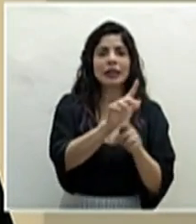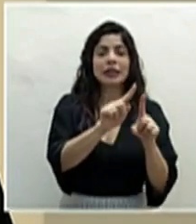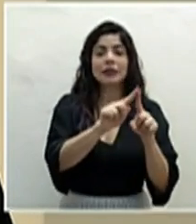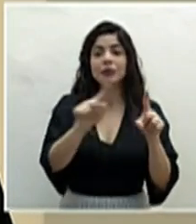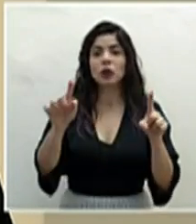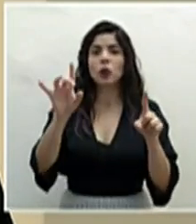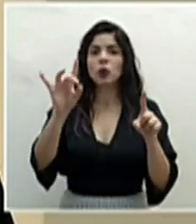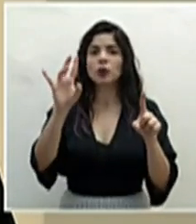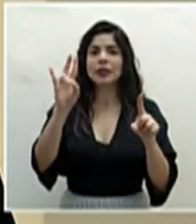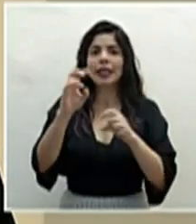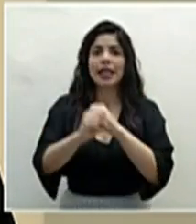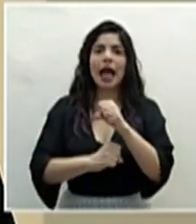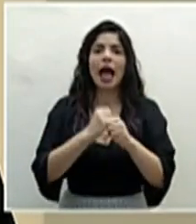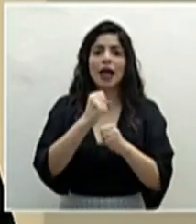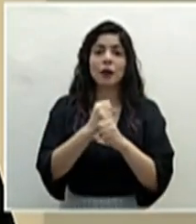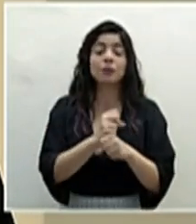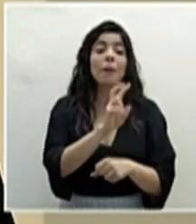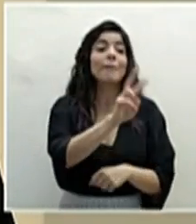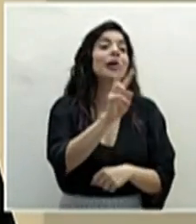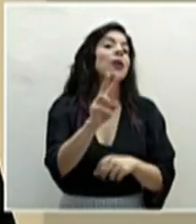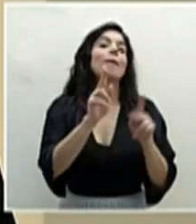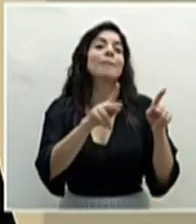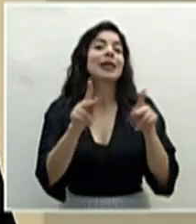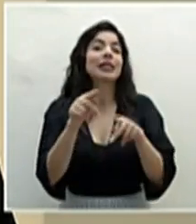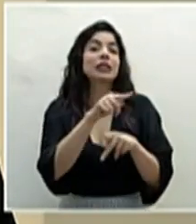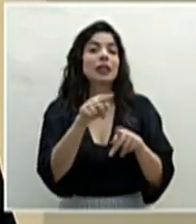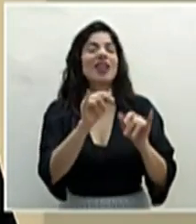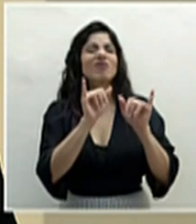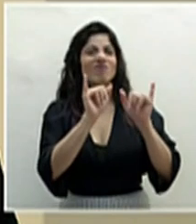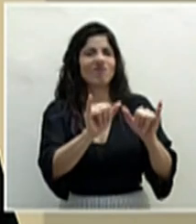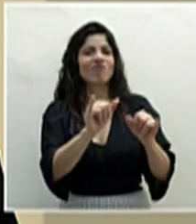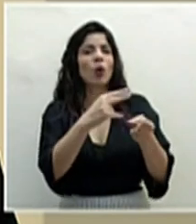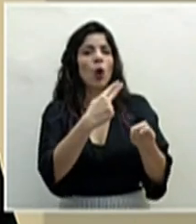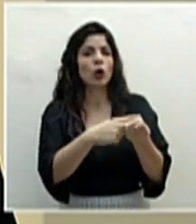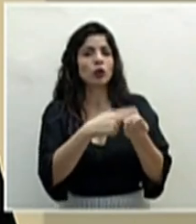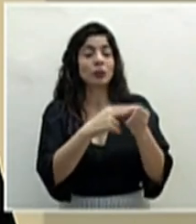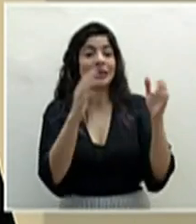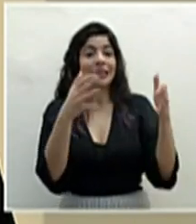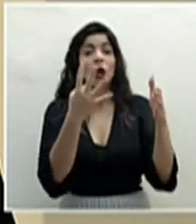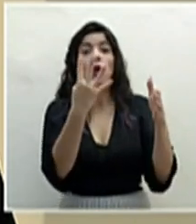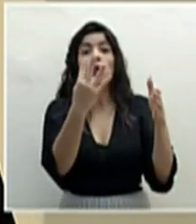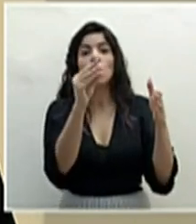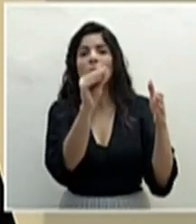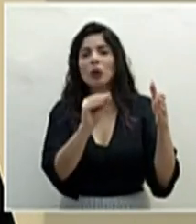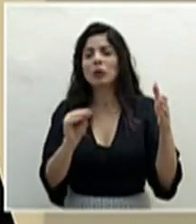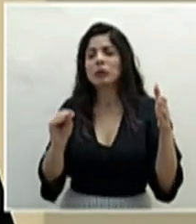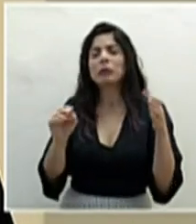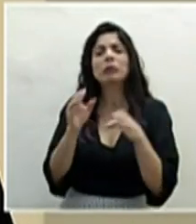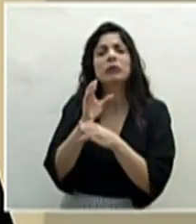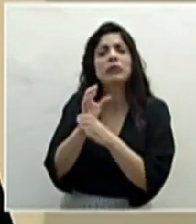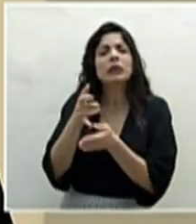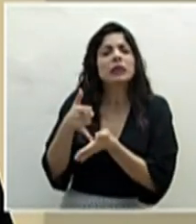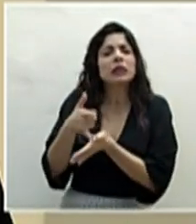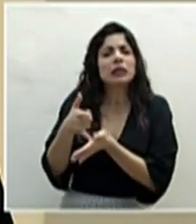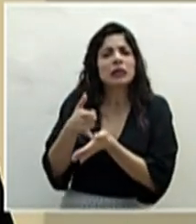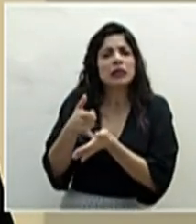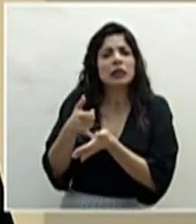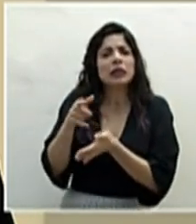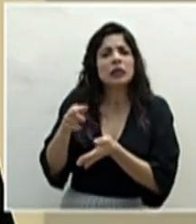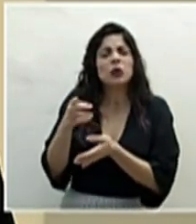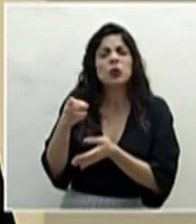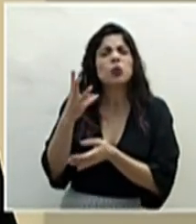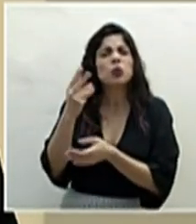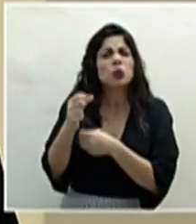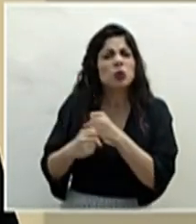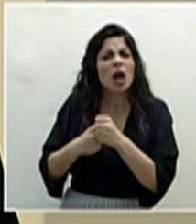87 años. 22 personas se encuentran hospitalizadas, 4 de ellas se encuentran en cuidados intensivos, con un